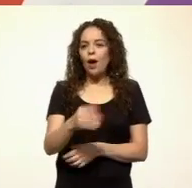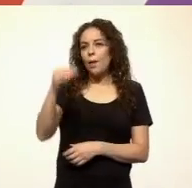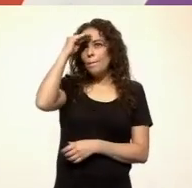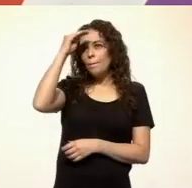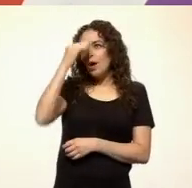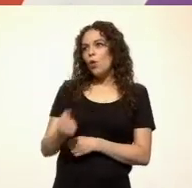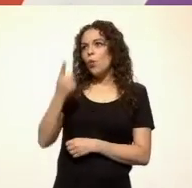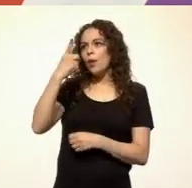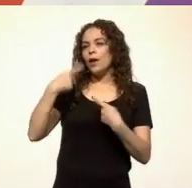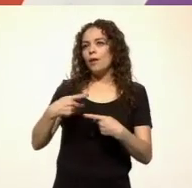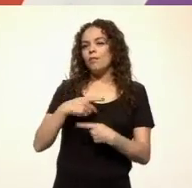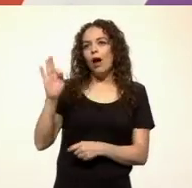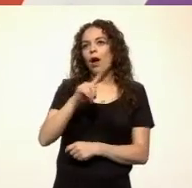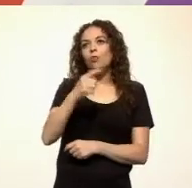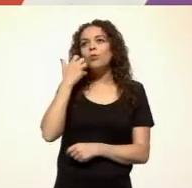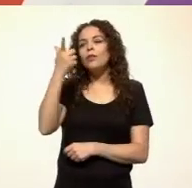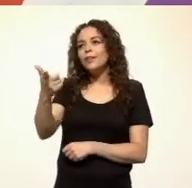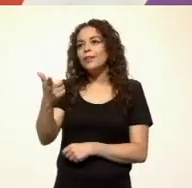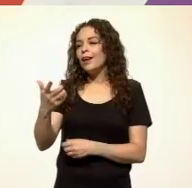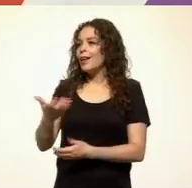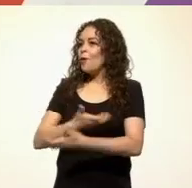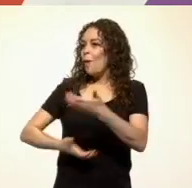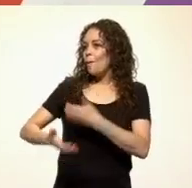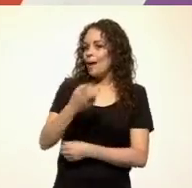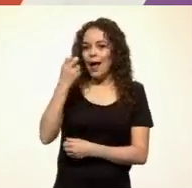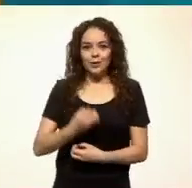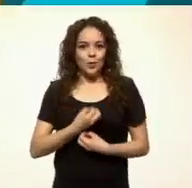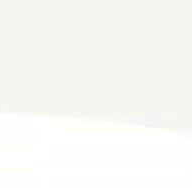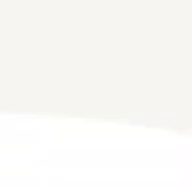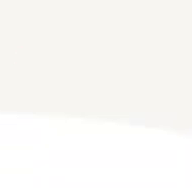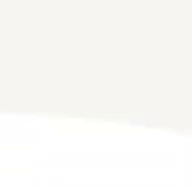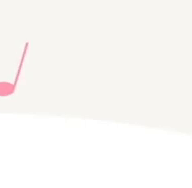la que quisieras compartir ese poema. Vamos a verlos.